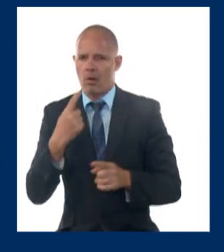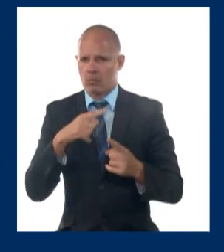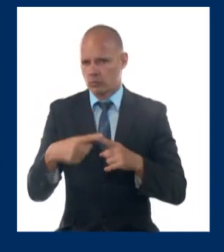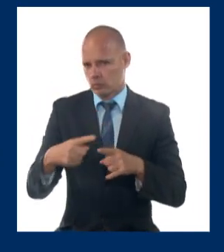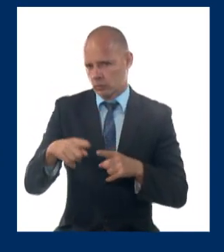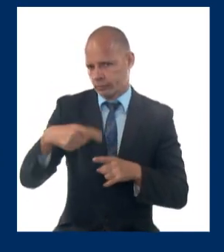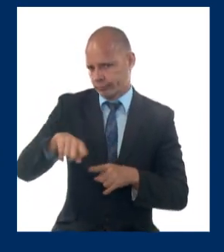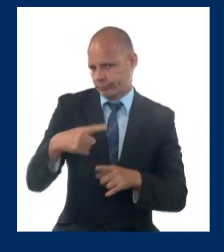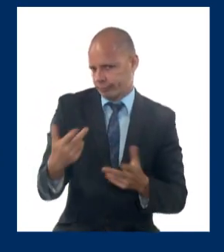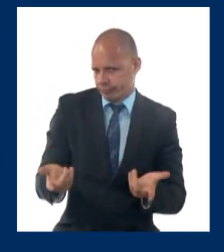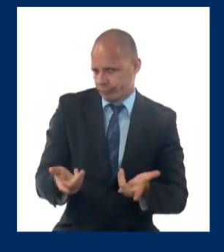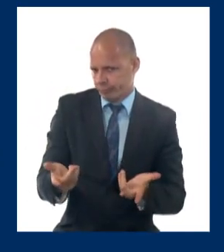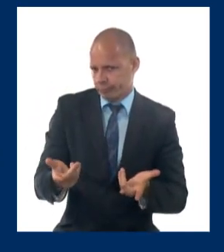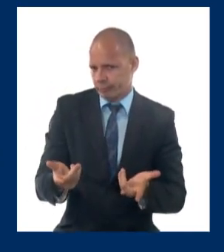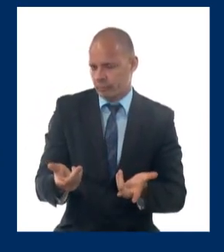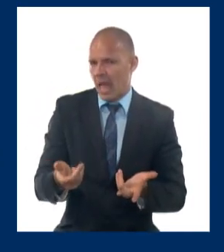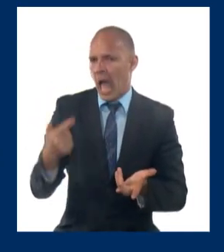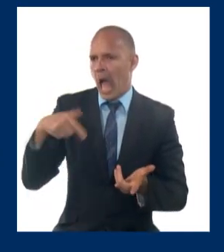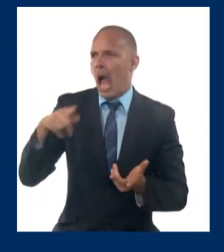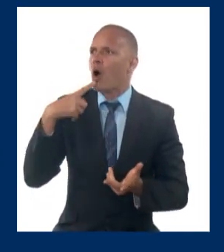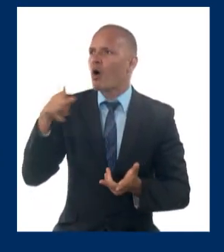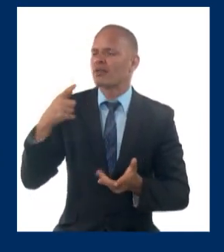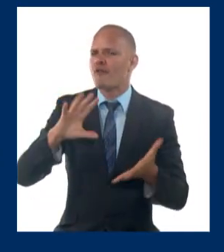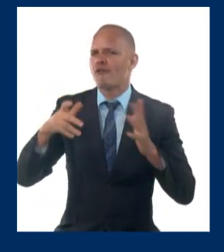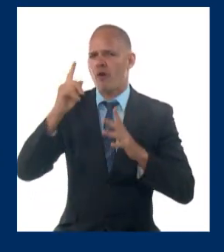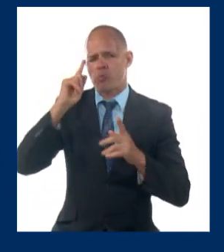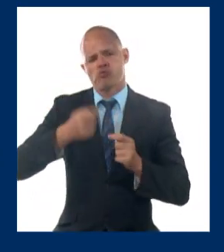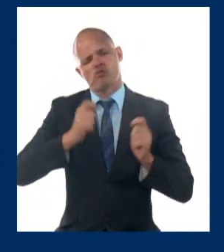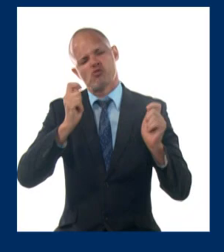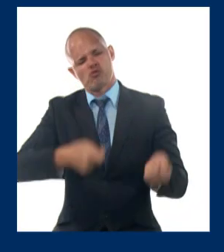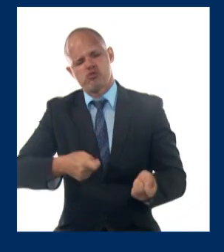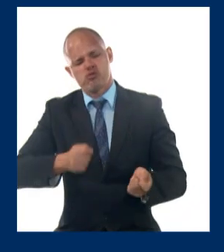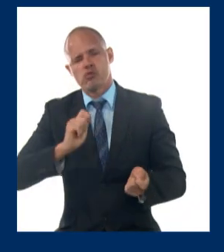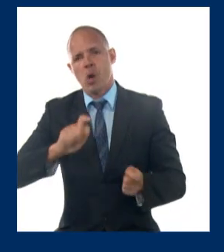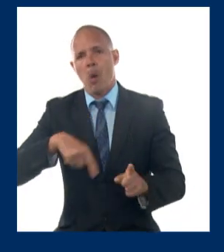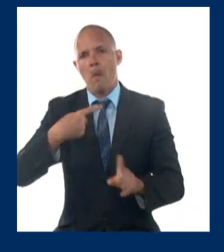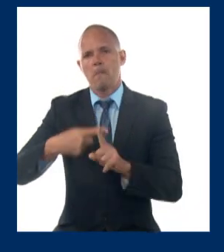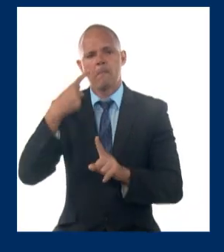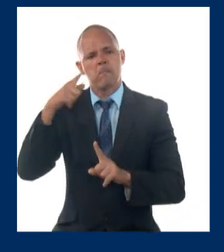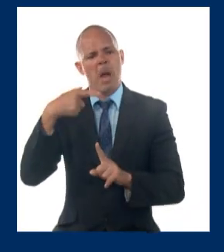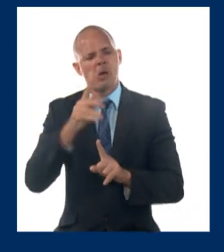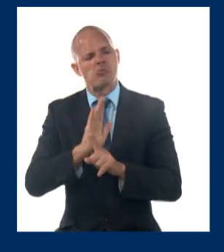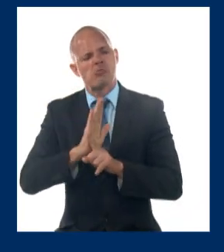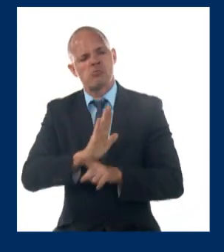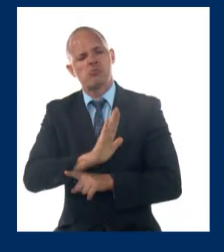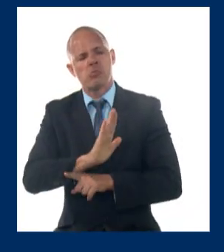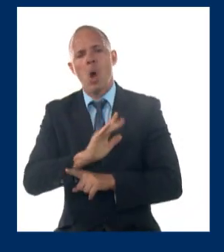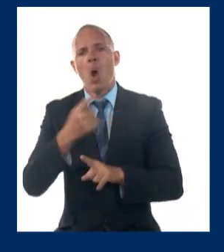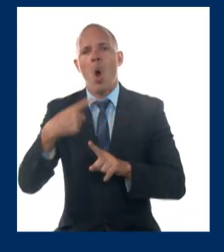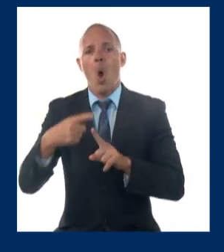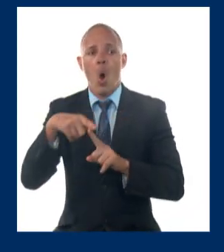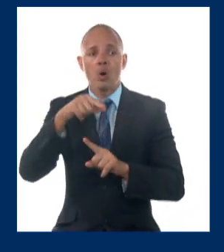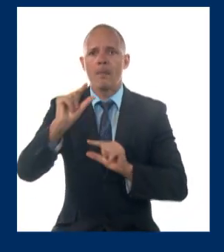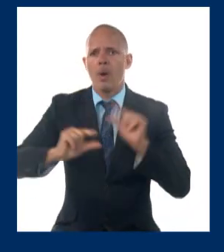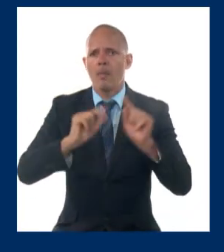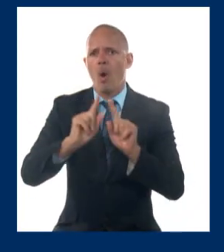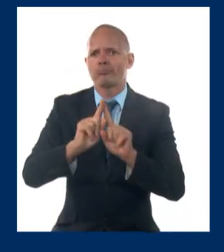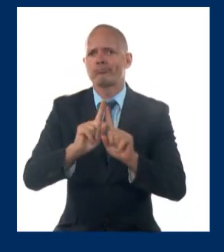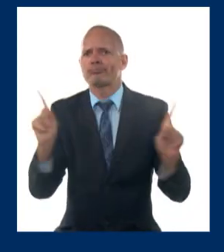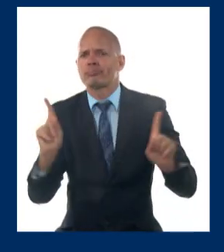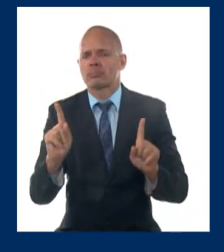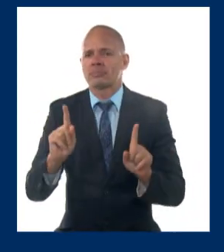Se intentan imponer formatos restrictivos, divisivos, que imposibilitarían discusiones